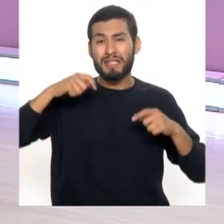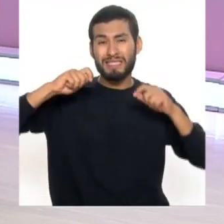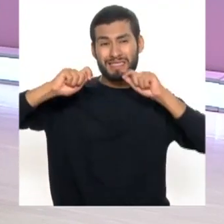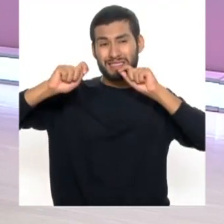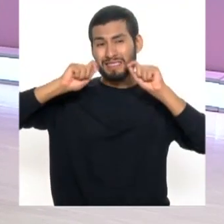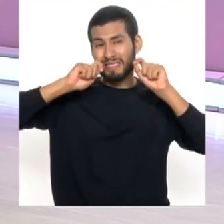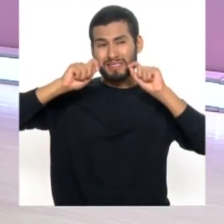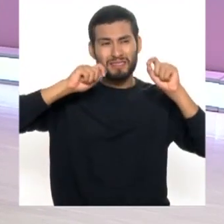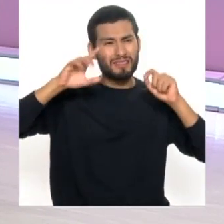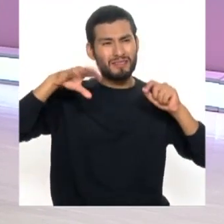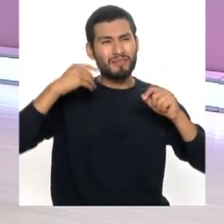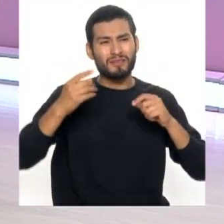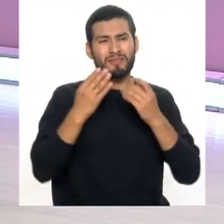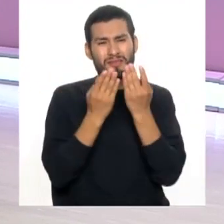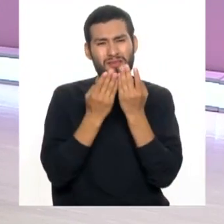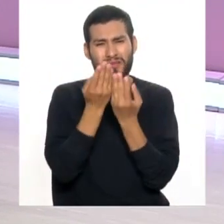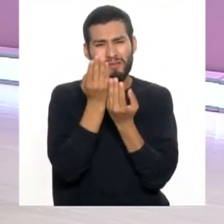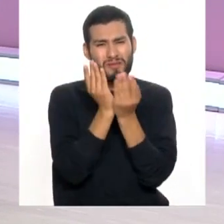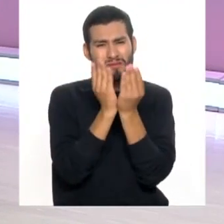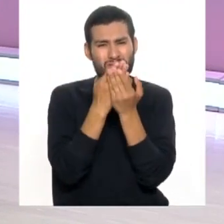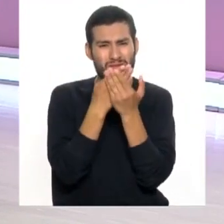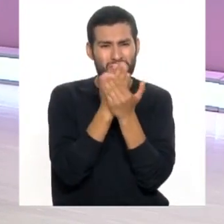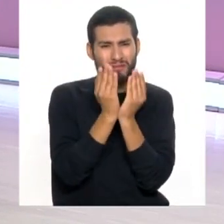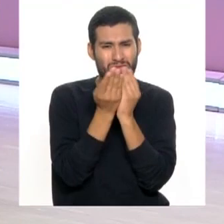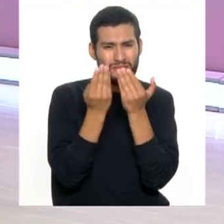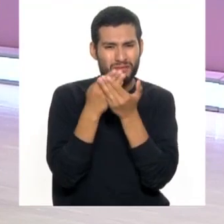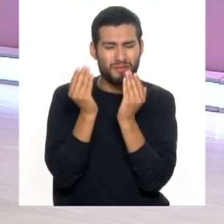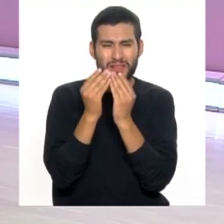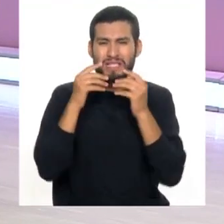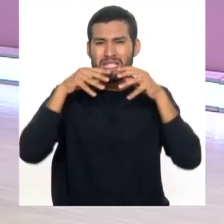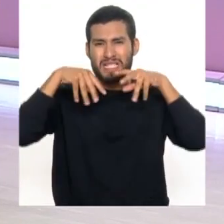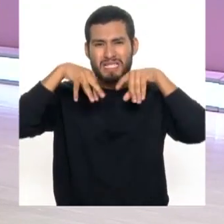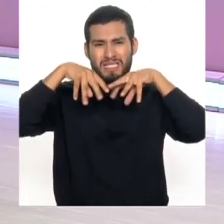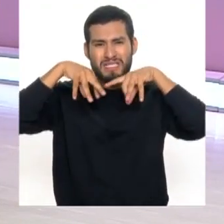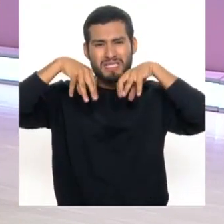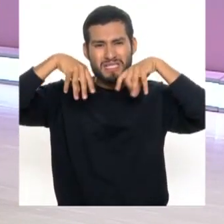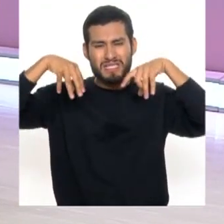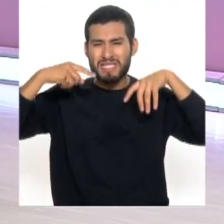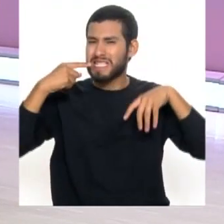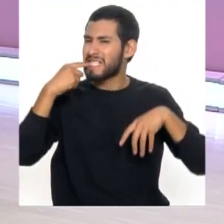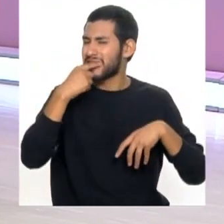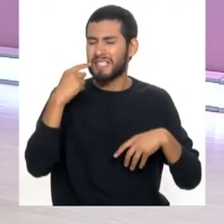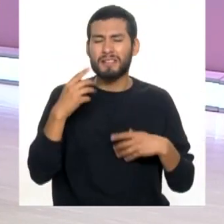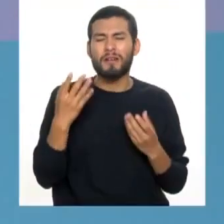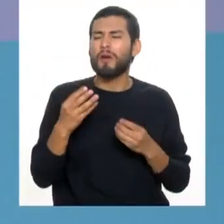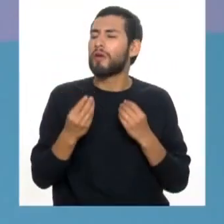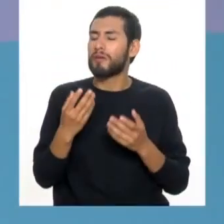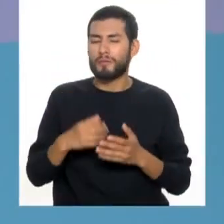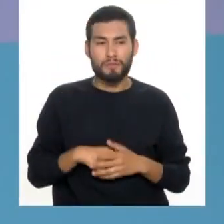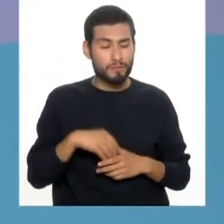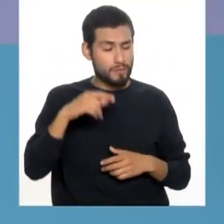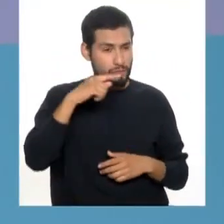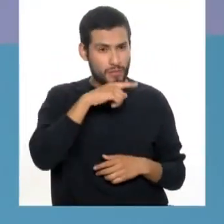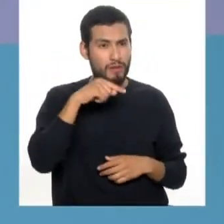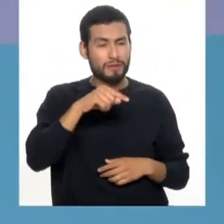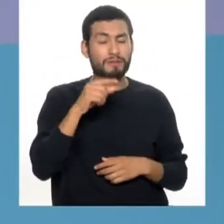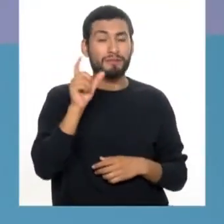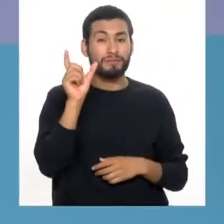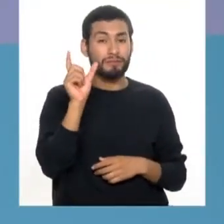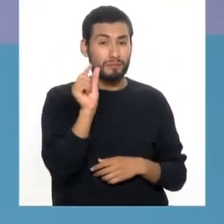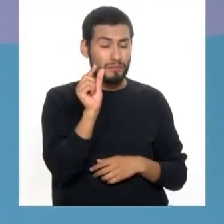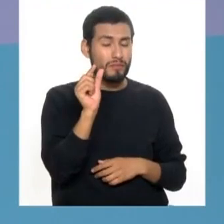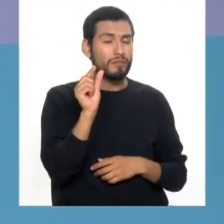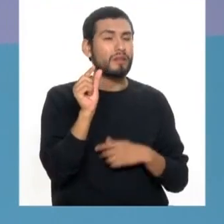dental no le pasa, porque están chuequitos. Todos juntitos. Están todos arrejuntados. ¿Qué puedo hacer en ese caso? Usar un cepillo dental de cabeza pequeña